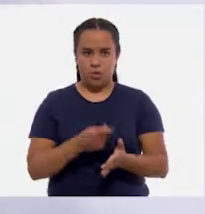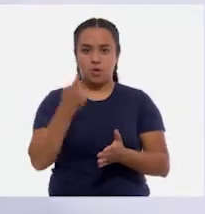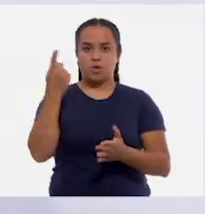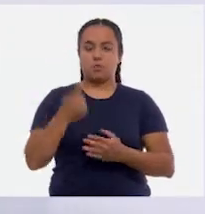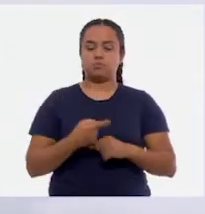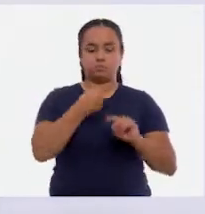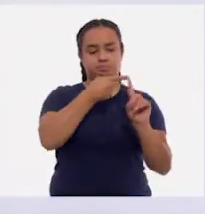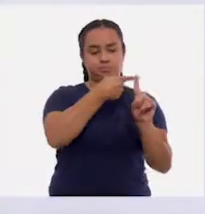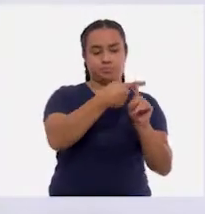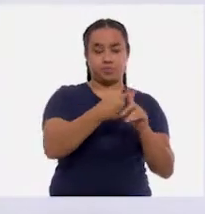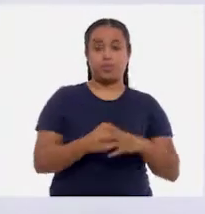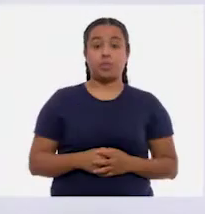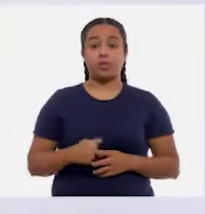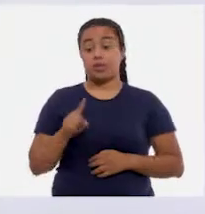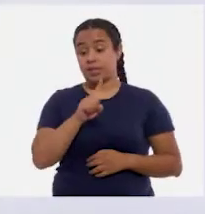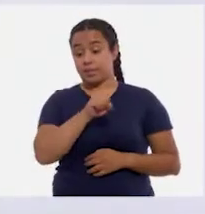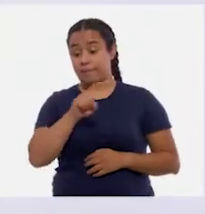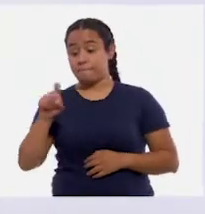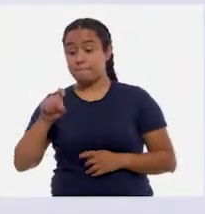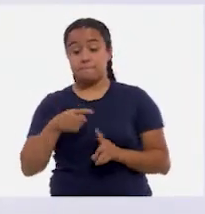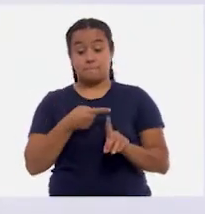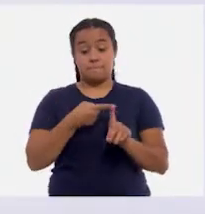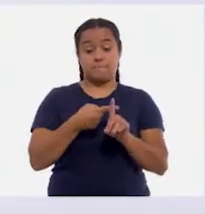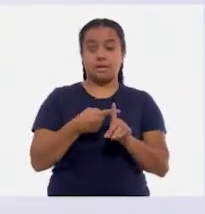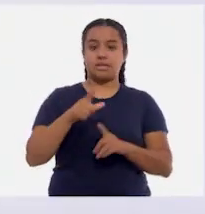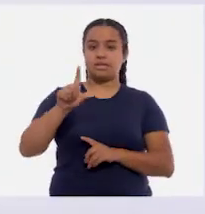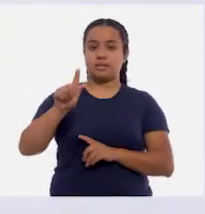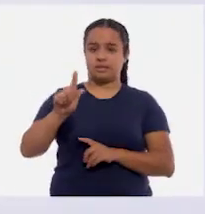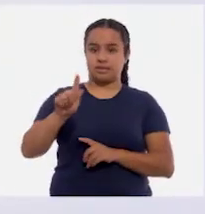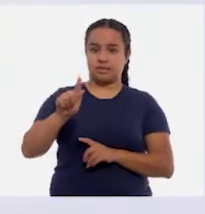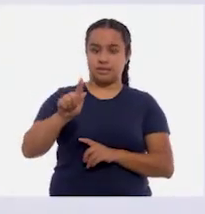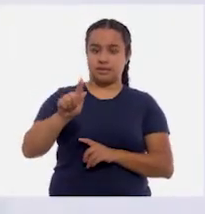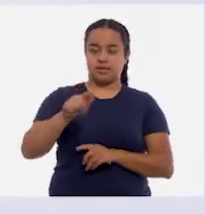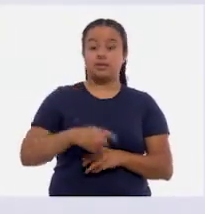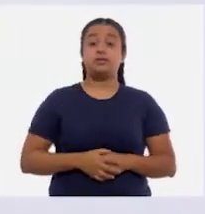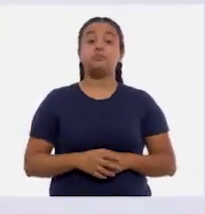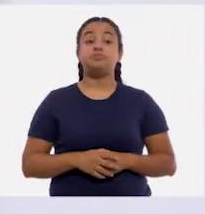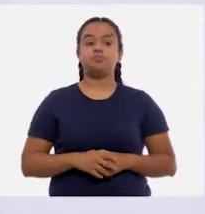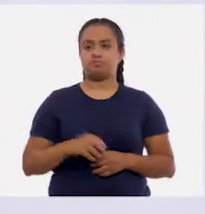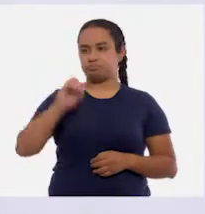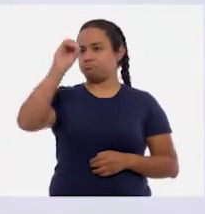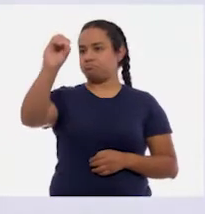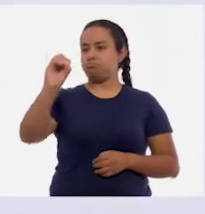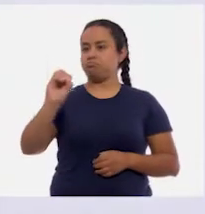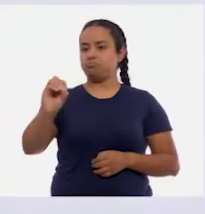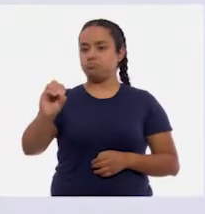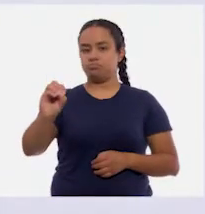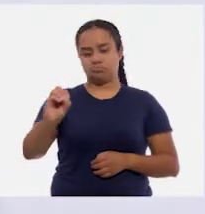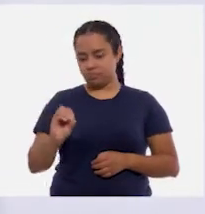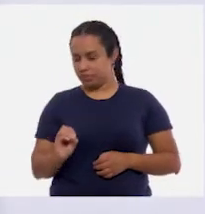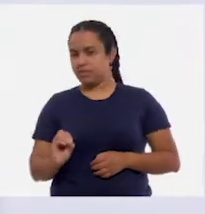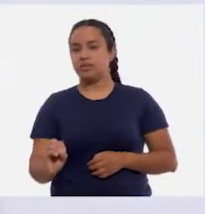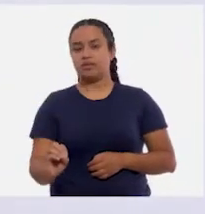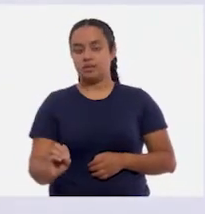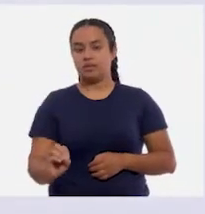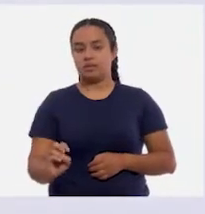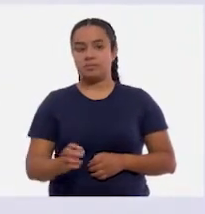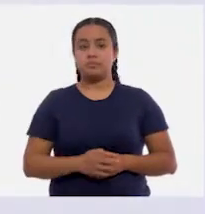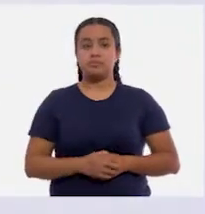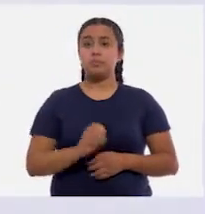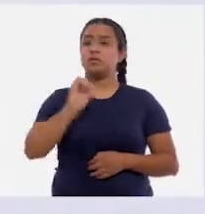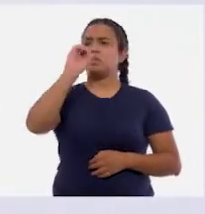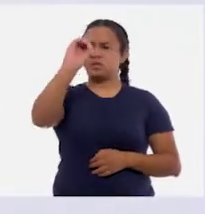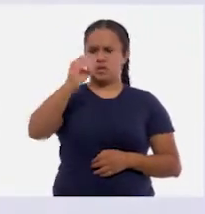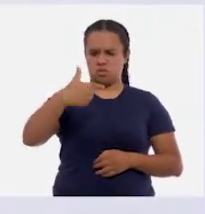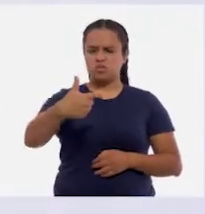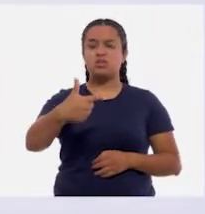nuestra suma. Cien más setenta, nuevamente, los ceros van en cero. Cero. ¿Qué hago